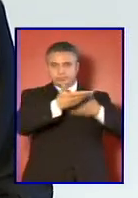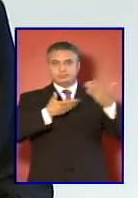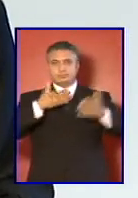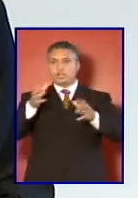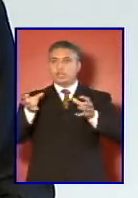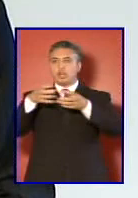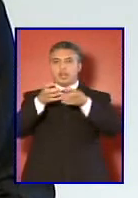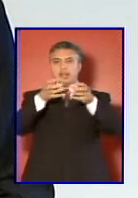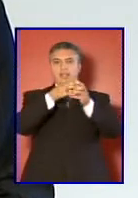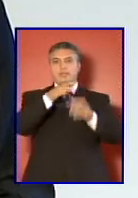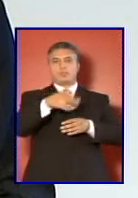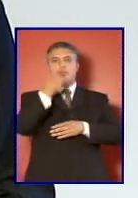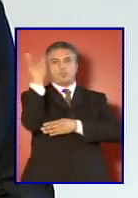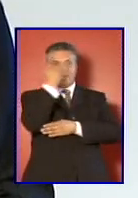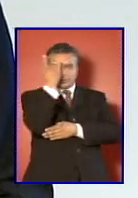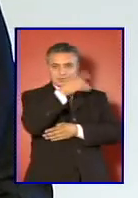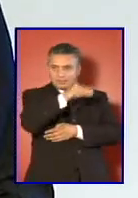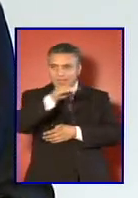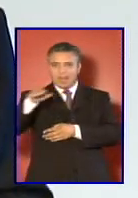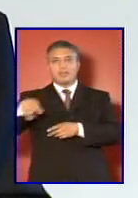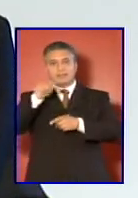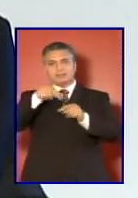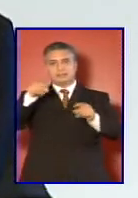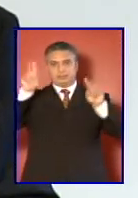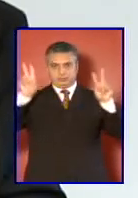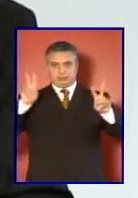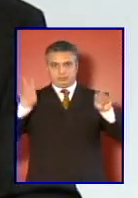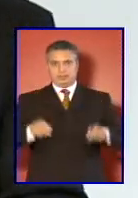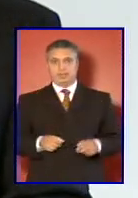competentes y las universidades en esta materia